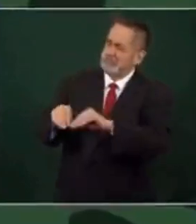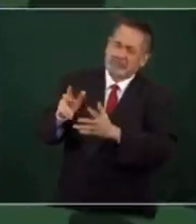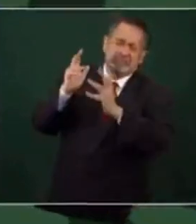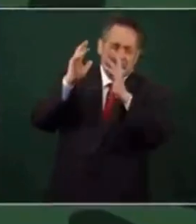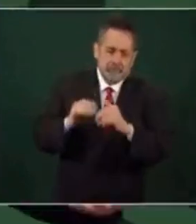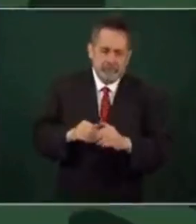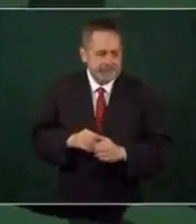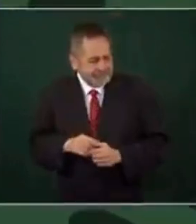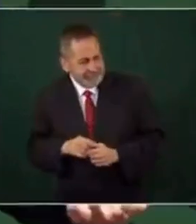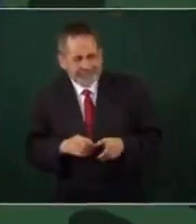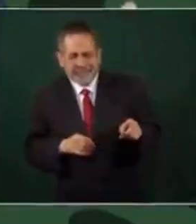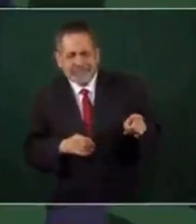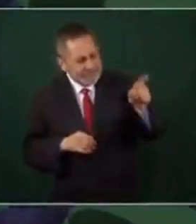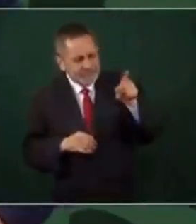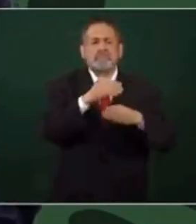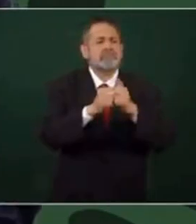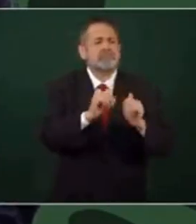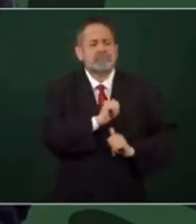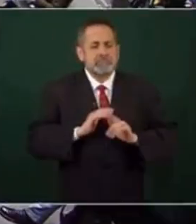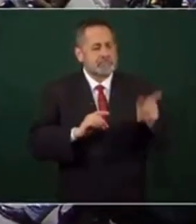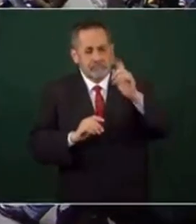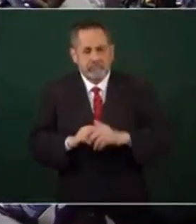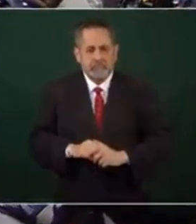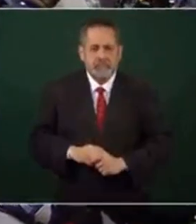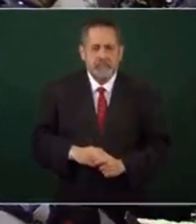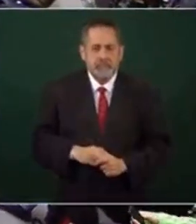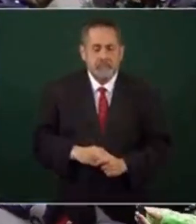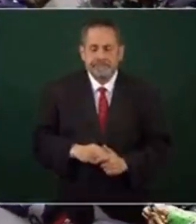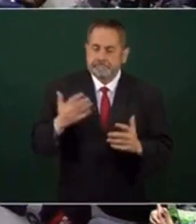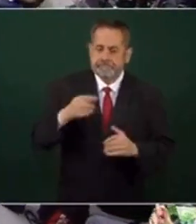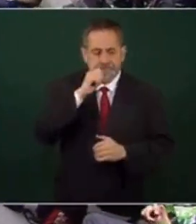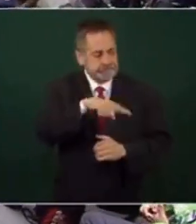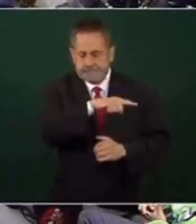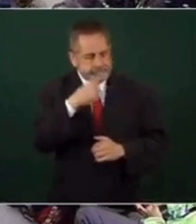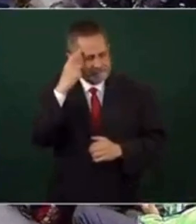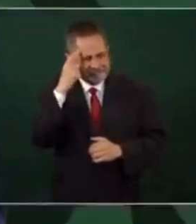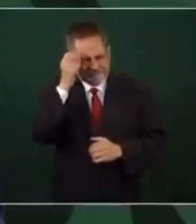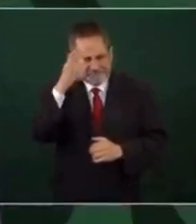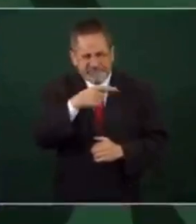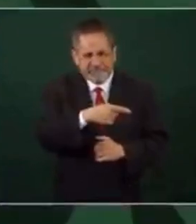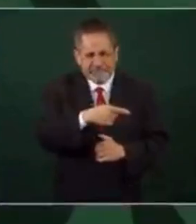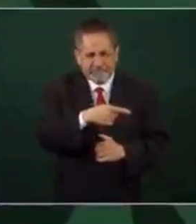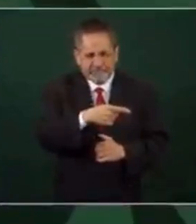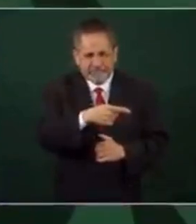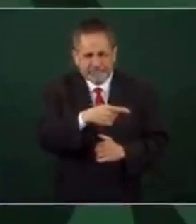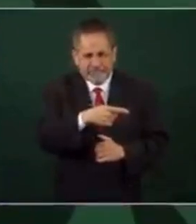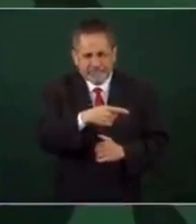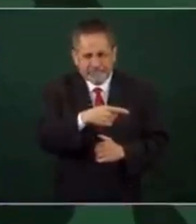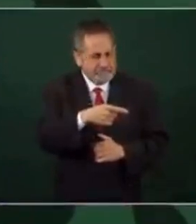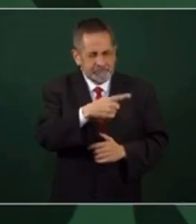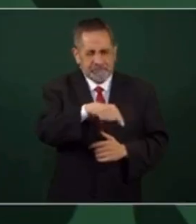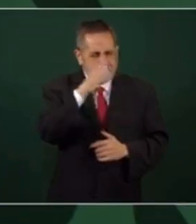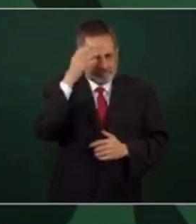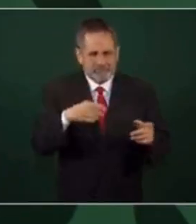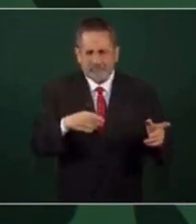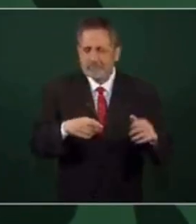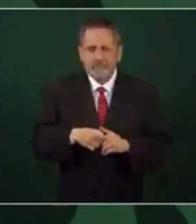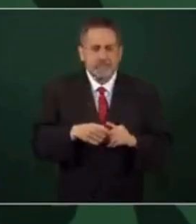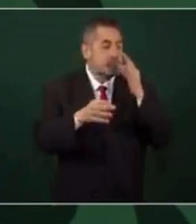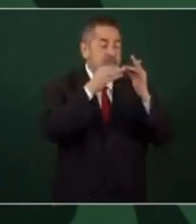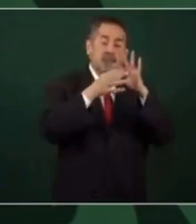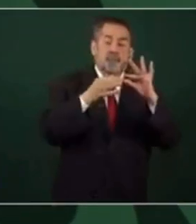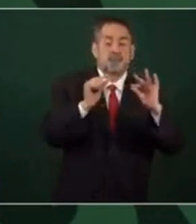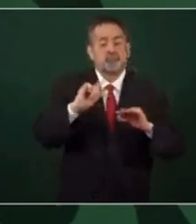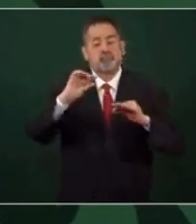desataron la militarización. Además, se les olvidó a los comunicadores